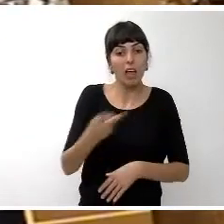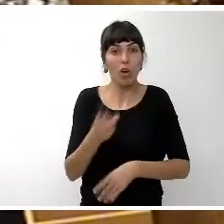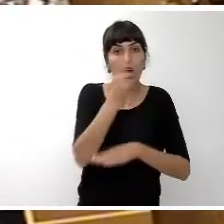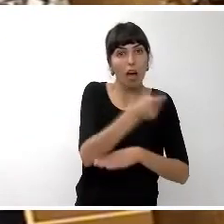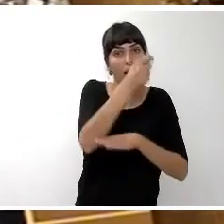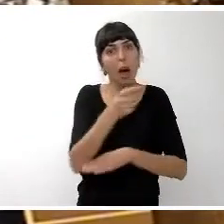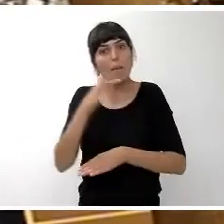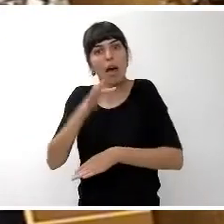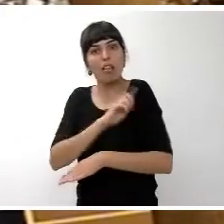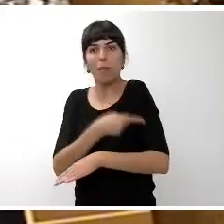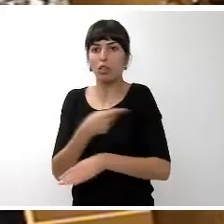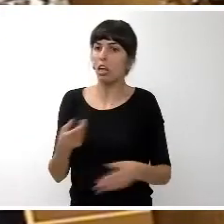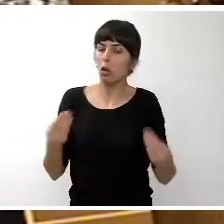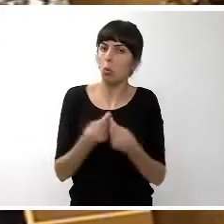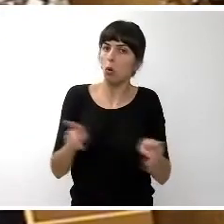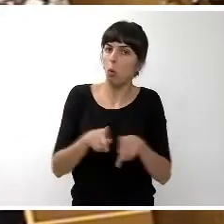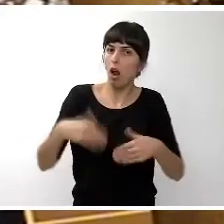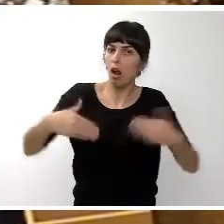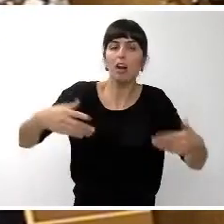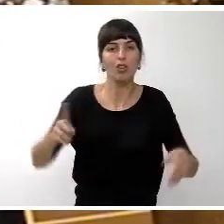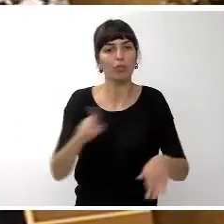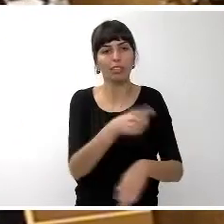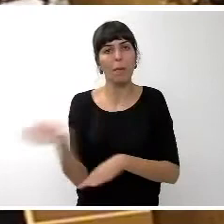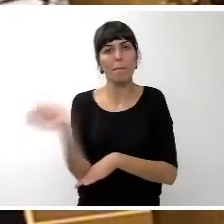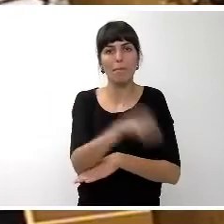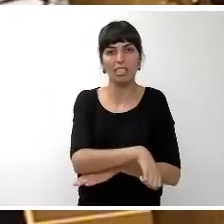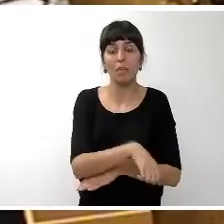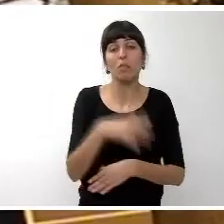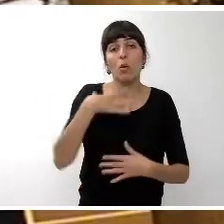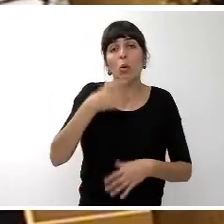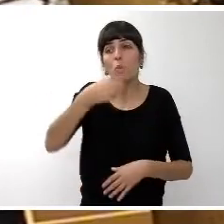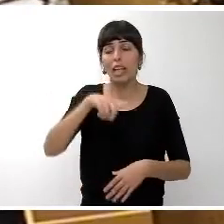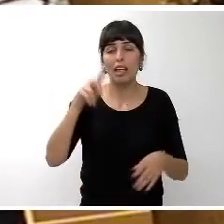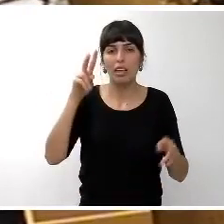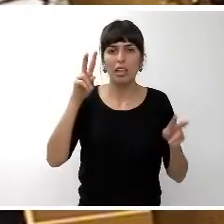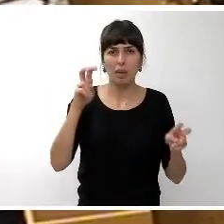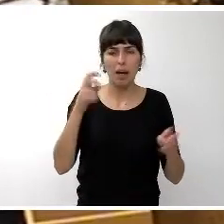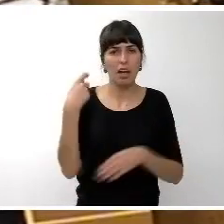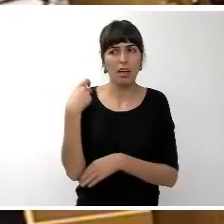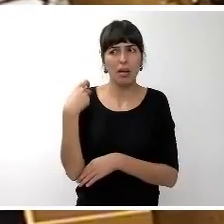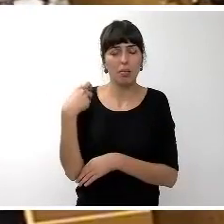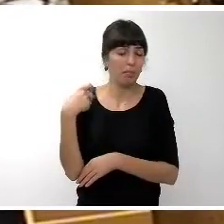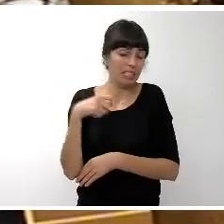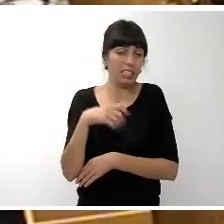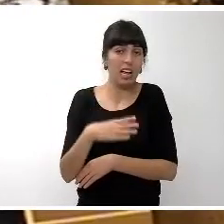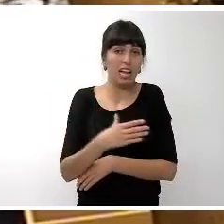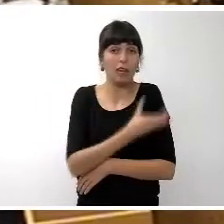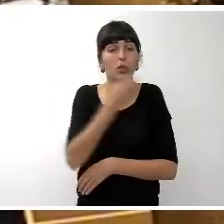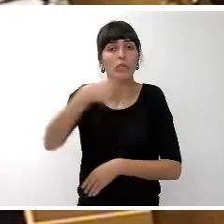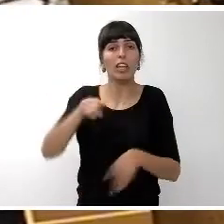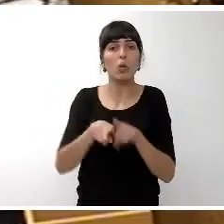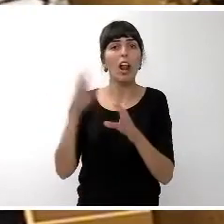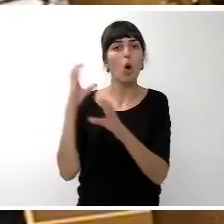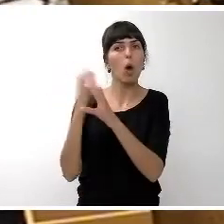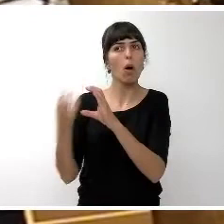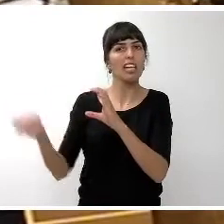recientemente ustedes y me refiero ahora a los responsables del área de movilidad y áreas anexas y a la propia presidencia del Cabildo se han subido a la guagua. Se